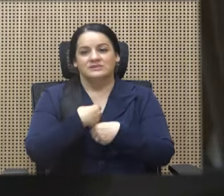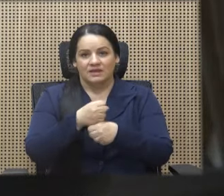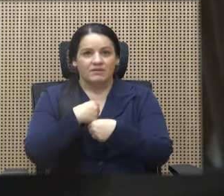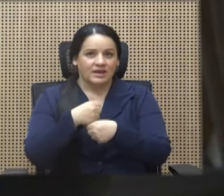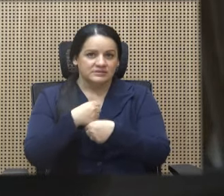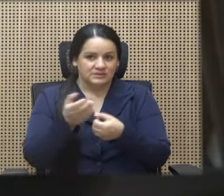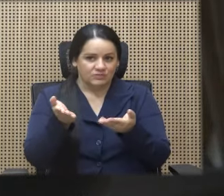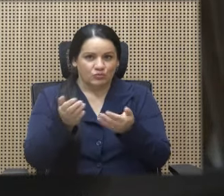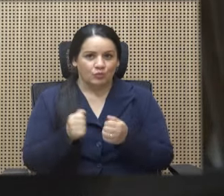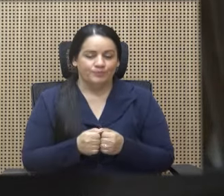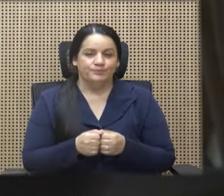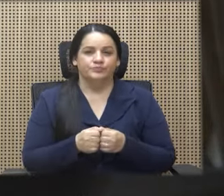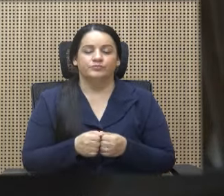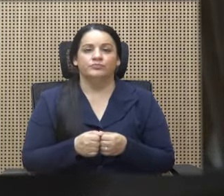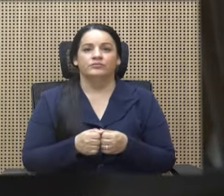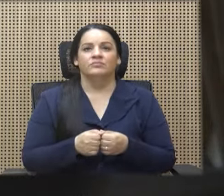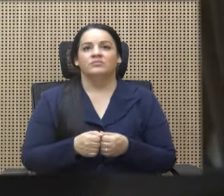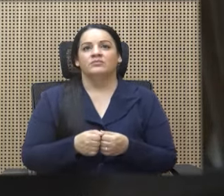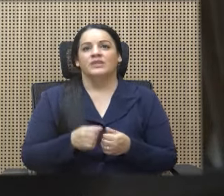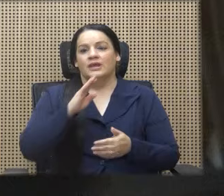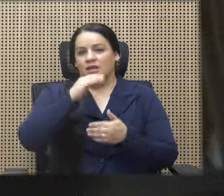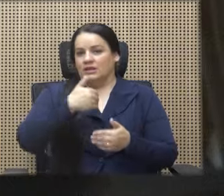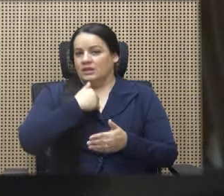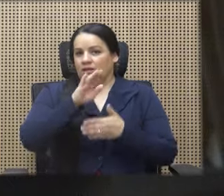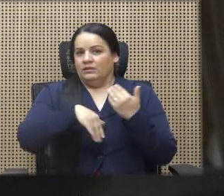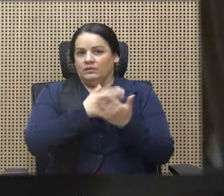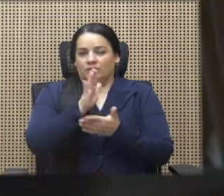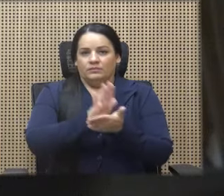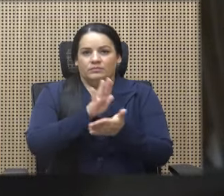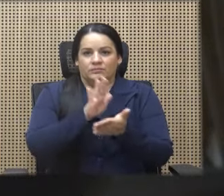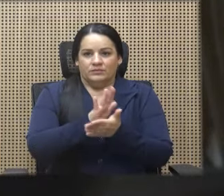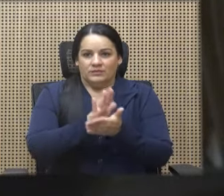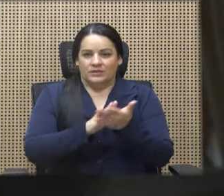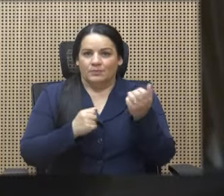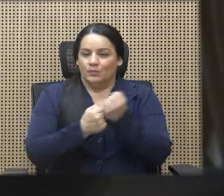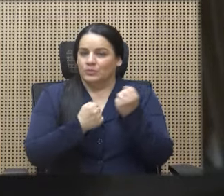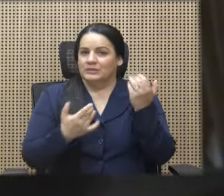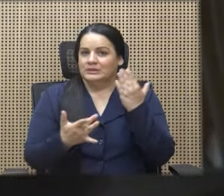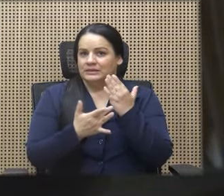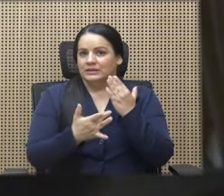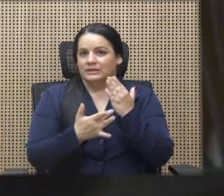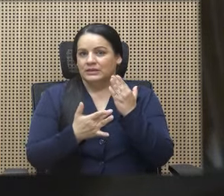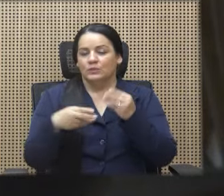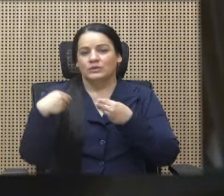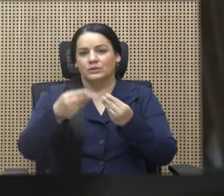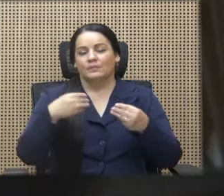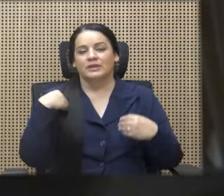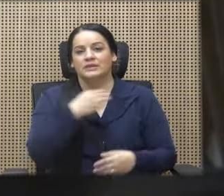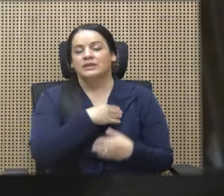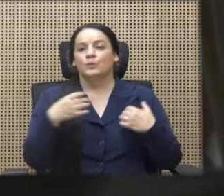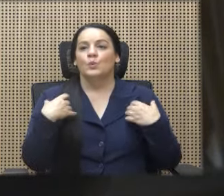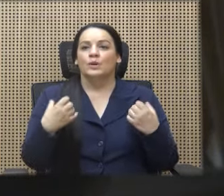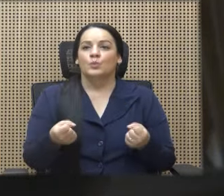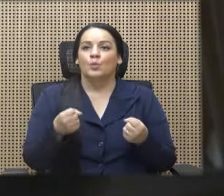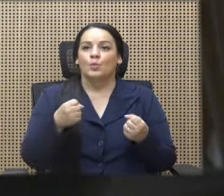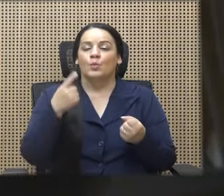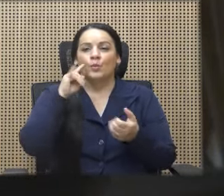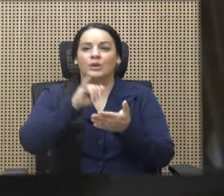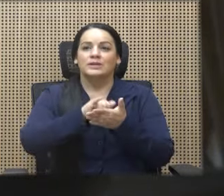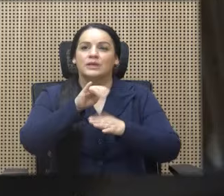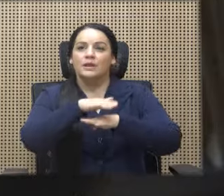Entonces de ahí que tengo toda la documentación justamente del apoyo técnico que brindó el Ministerio de Salud ante este llamado y de las